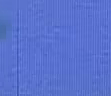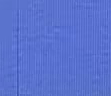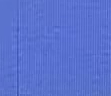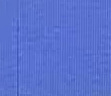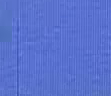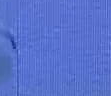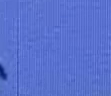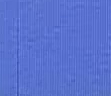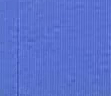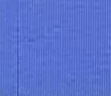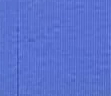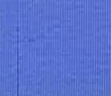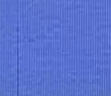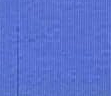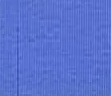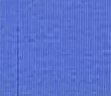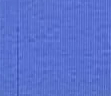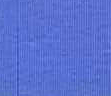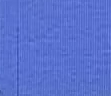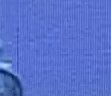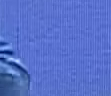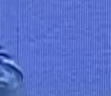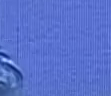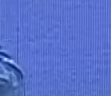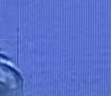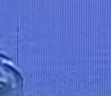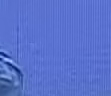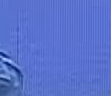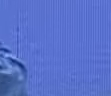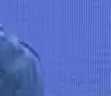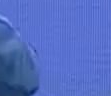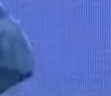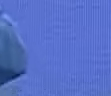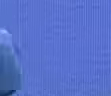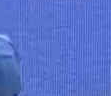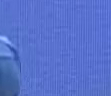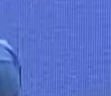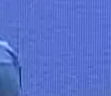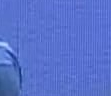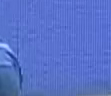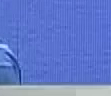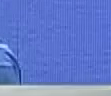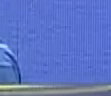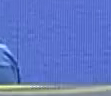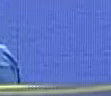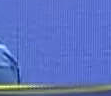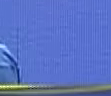y ahí está ese liderazgo y yo le hago un llamado al liderazgo del poder popular